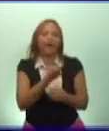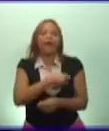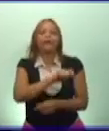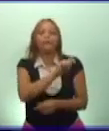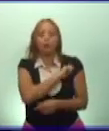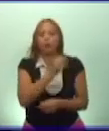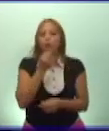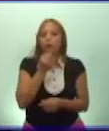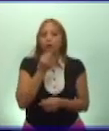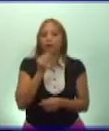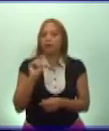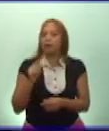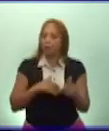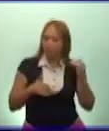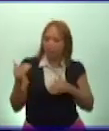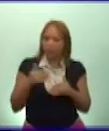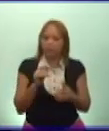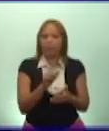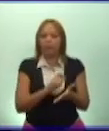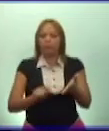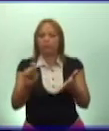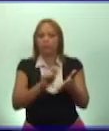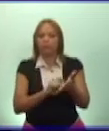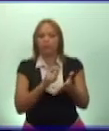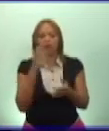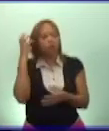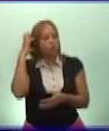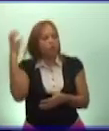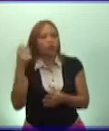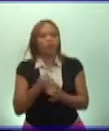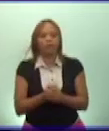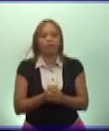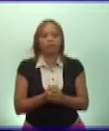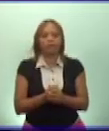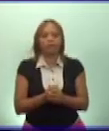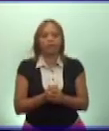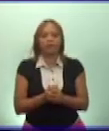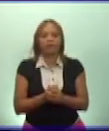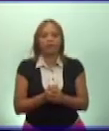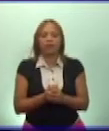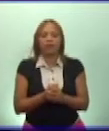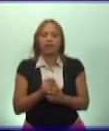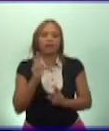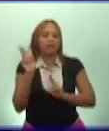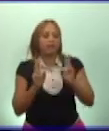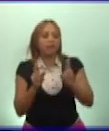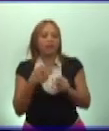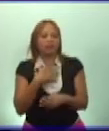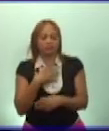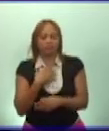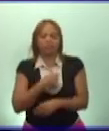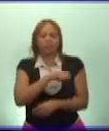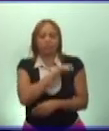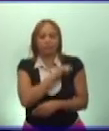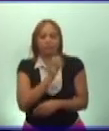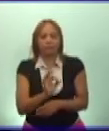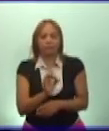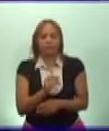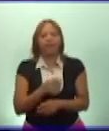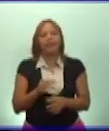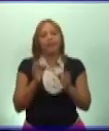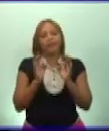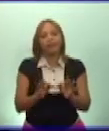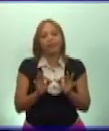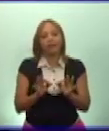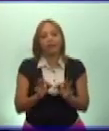puede participar en la elección de sus gobernantes y en la toma de decisiones. Hay una verdadera